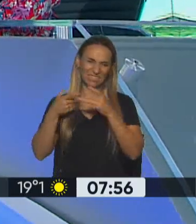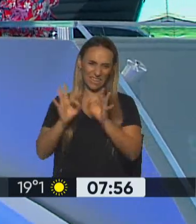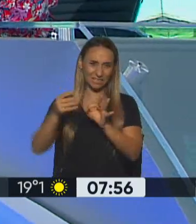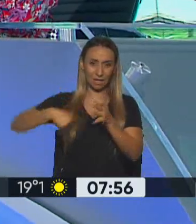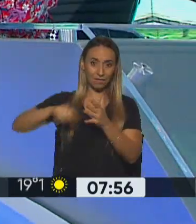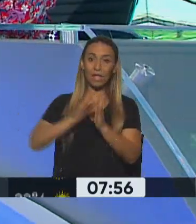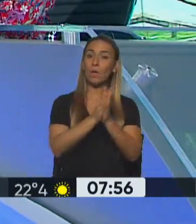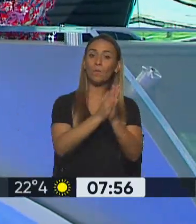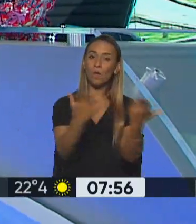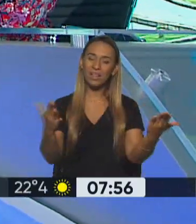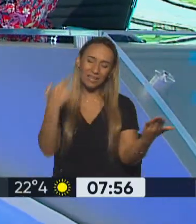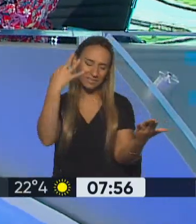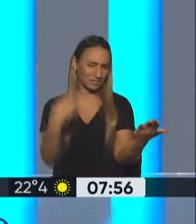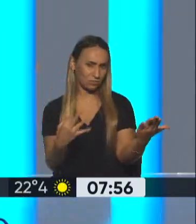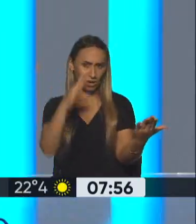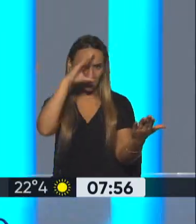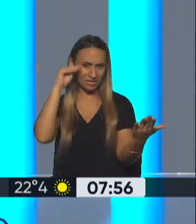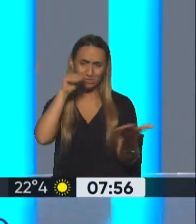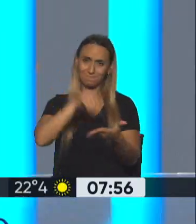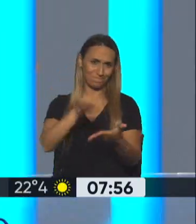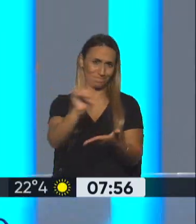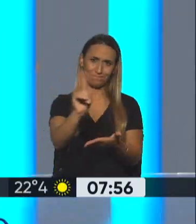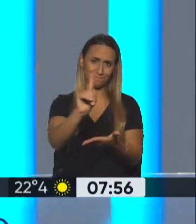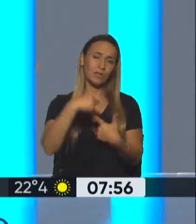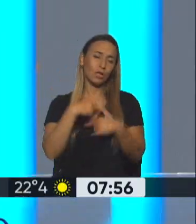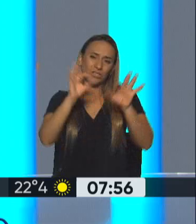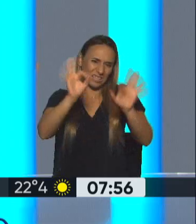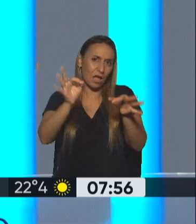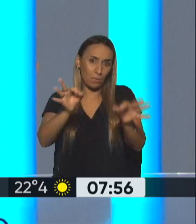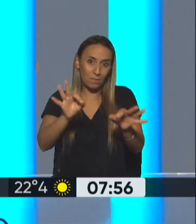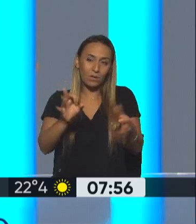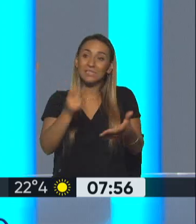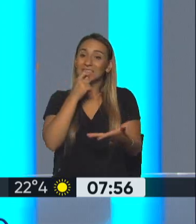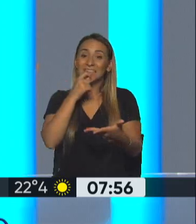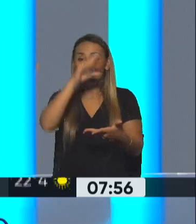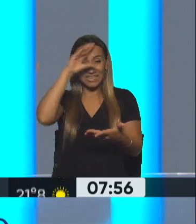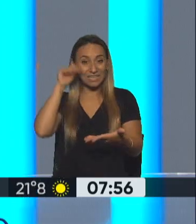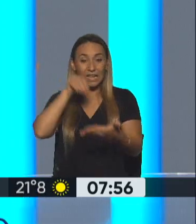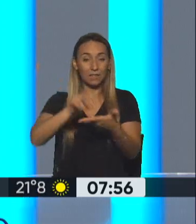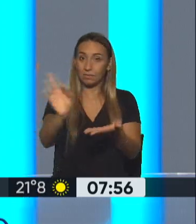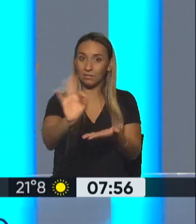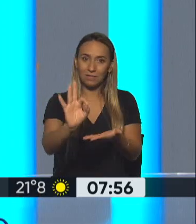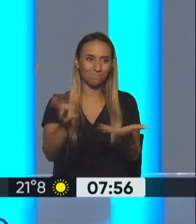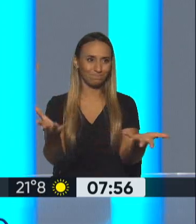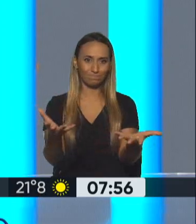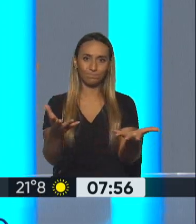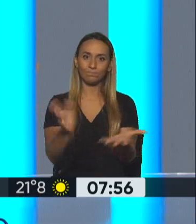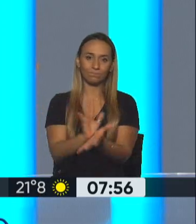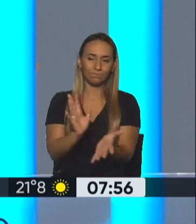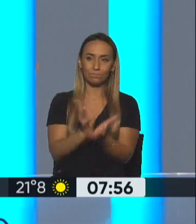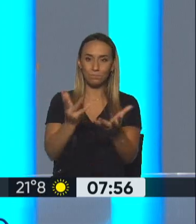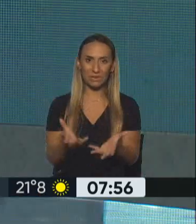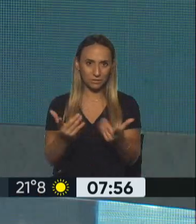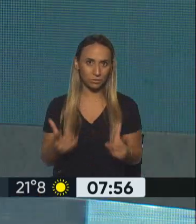boletas Cristina Fernández de Kirchner no va a figurar y sabemos el peso electoral que tiene la figura de la vicepresidenta en la provincia de Buenos